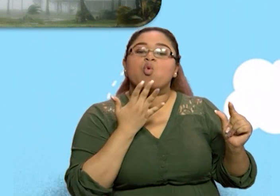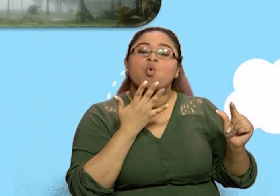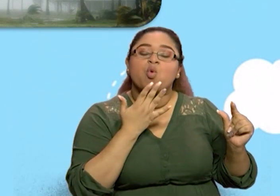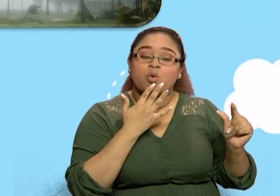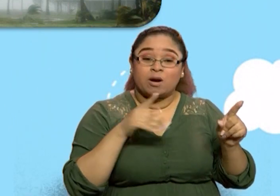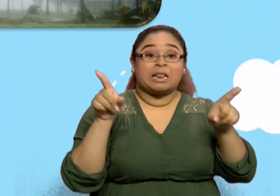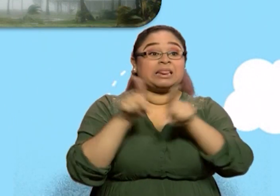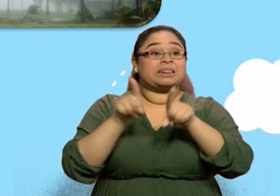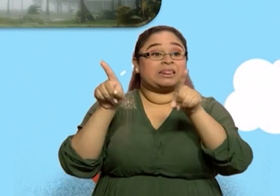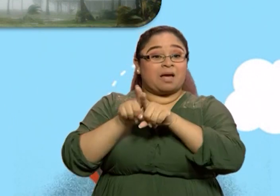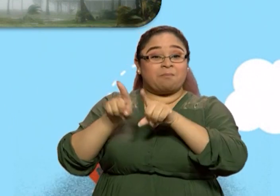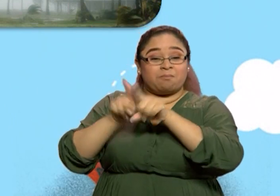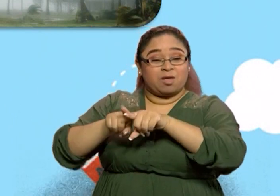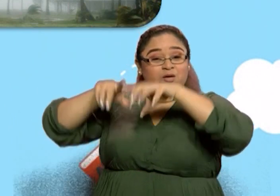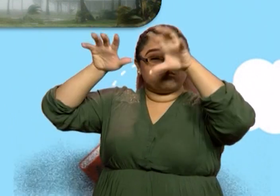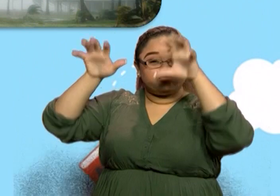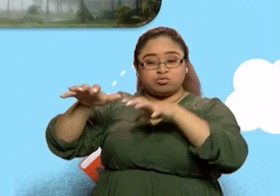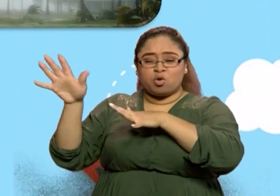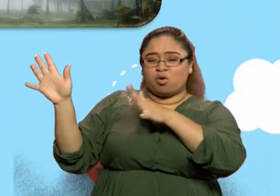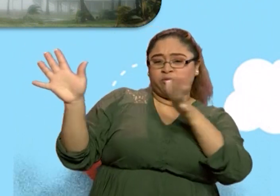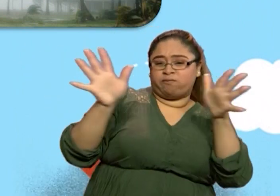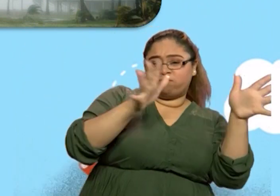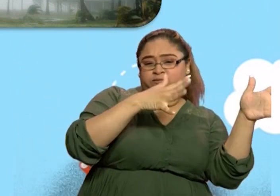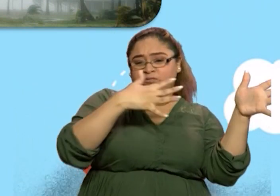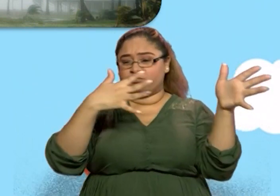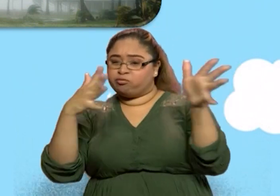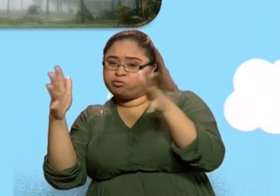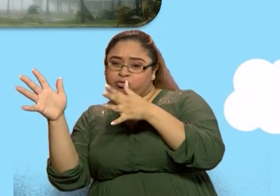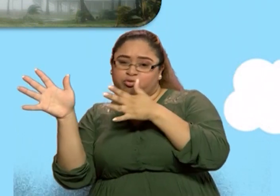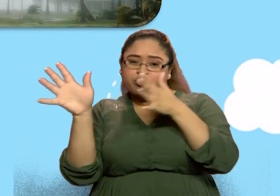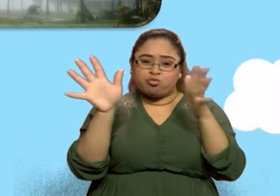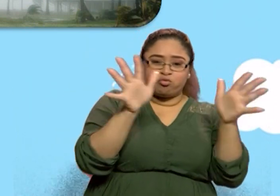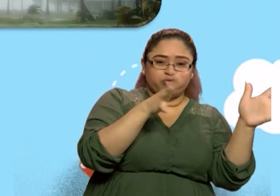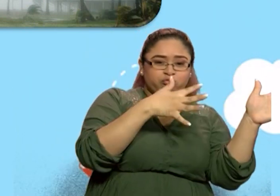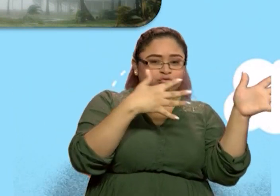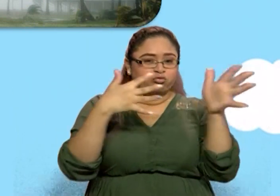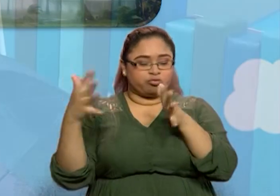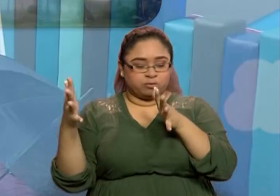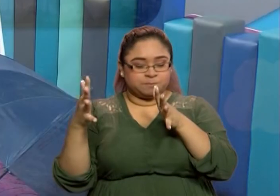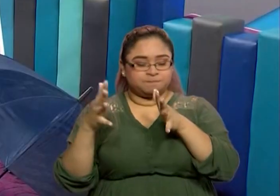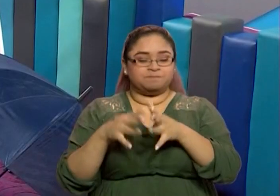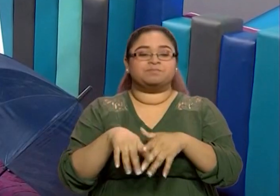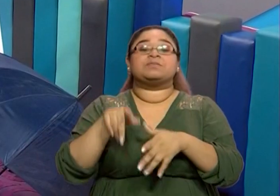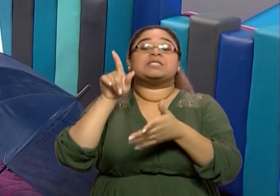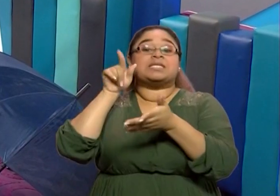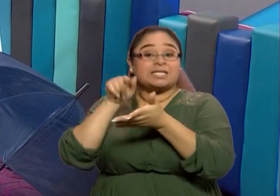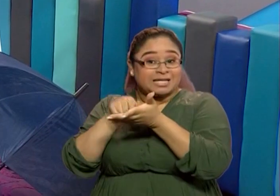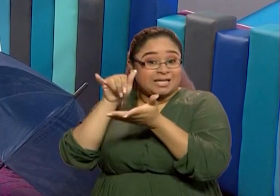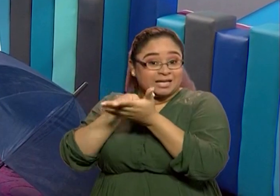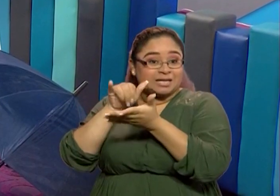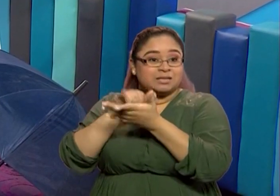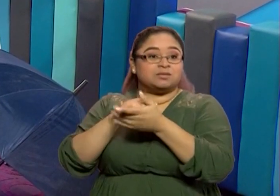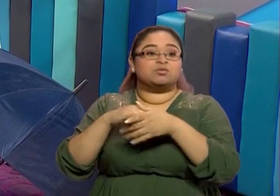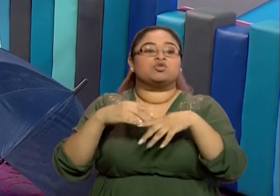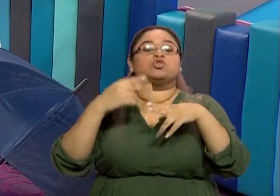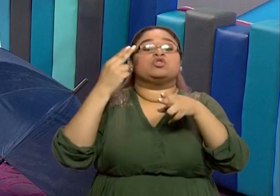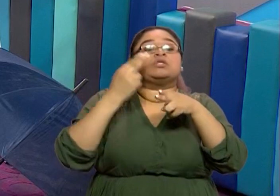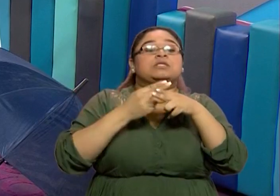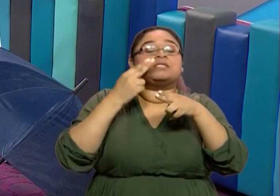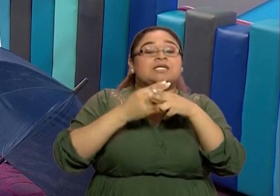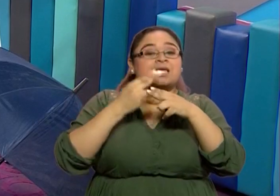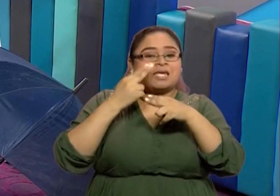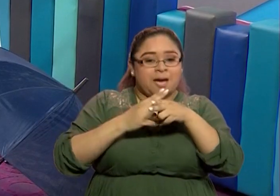y también podemos percibir el viento allí en esa imagen. Muy bien. Ellos son llamados en conjunto como